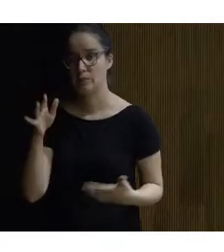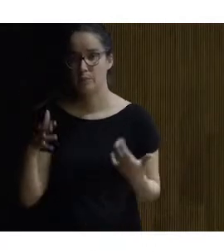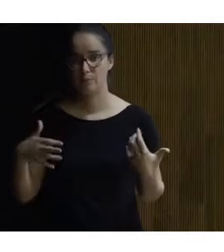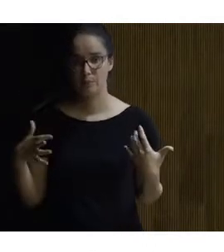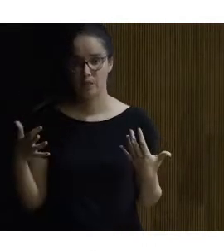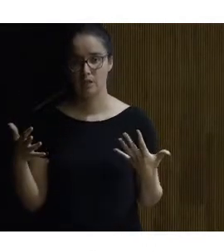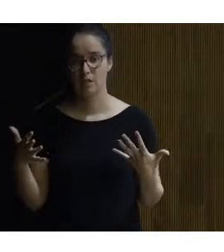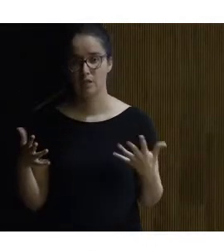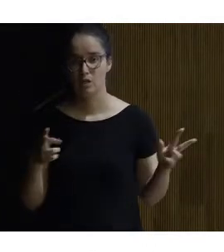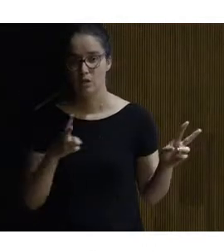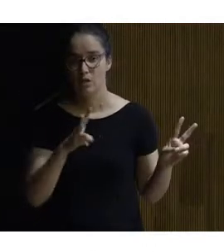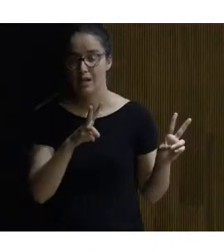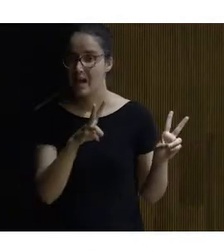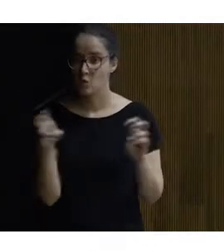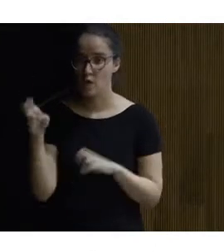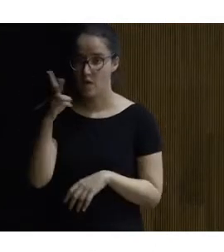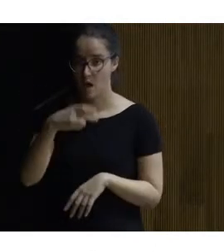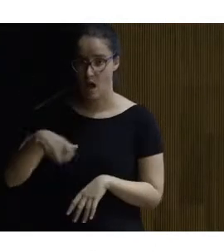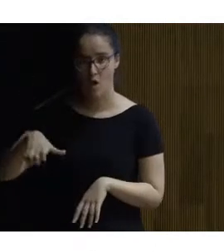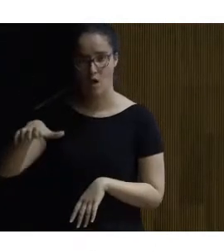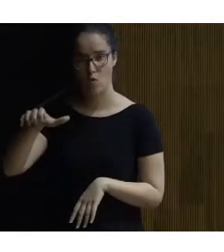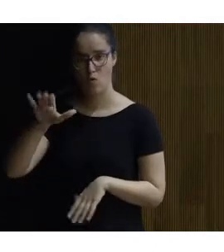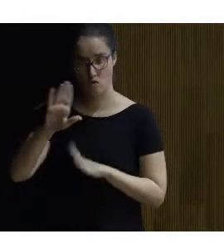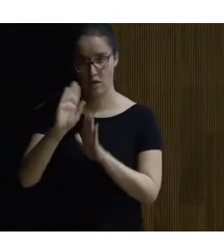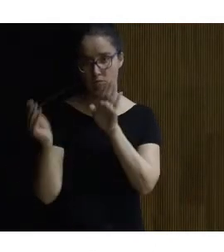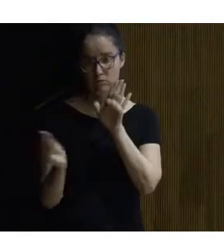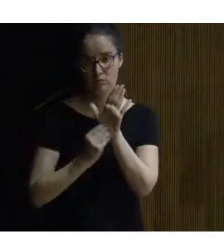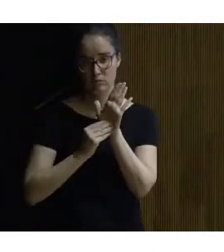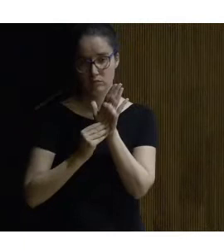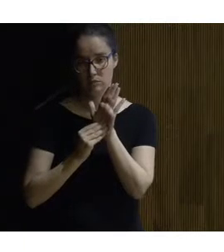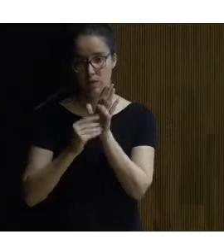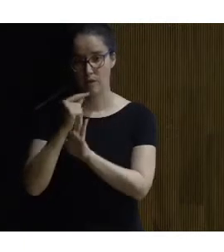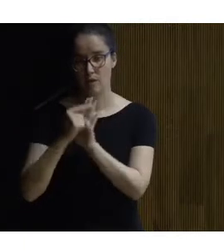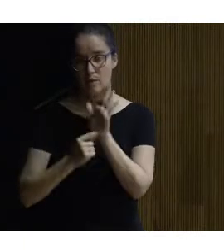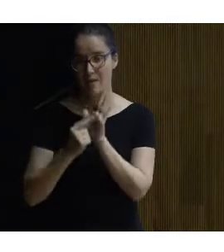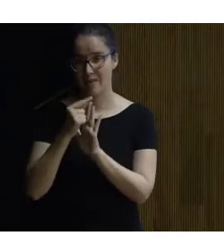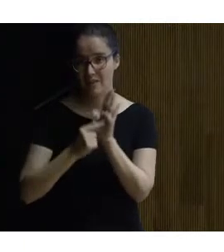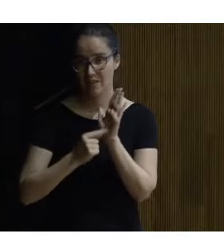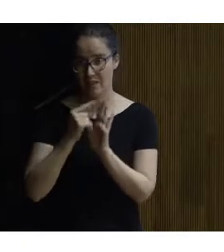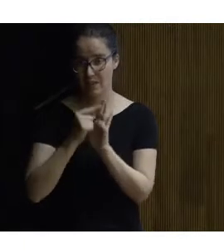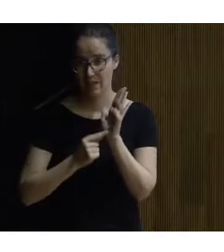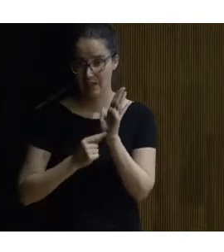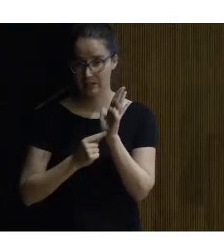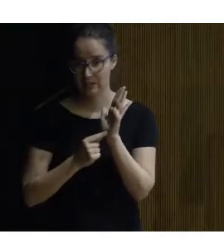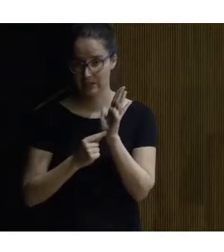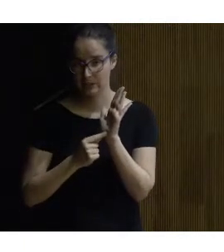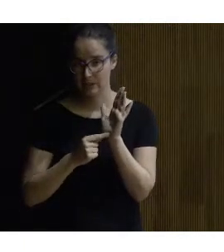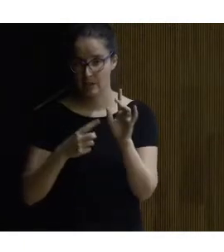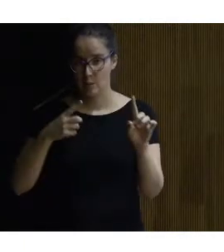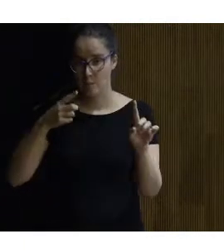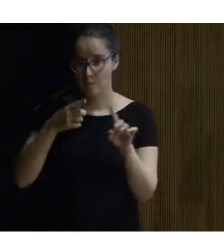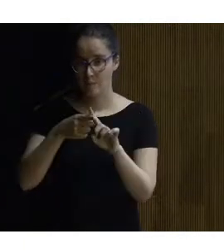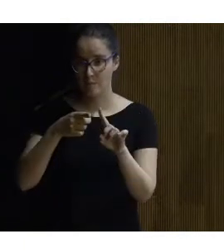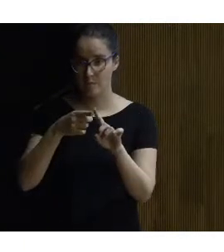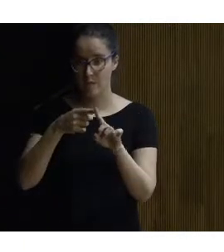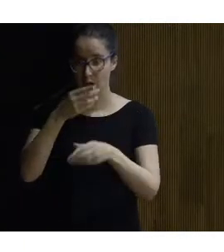la nueva UNE contempla medidas para este tipo